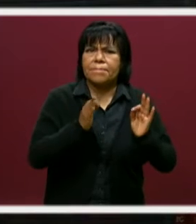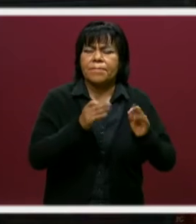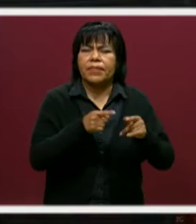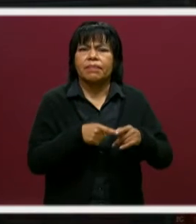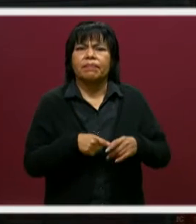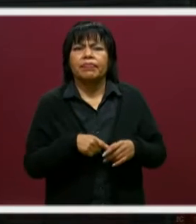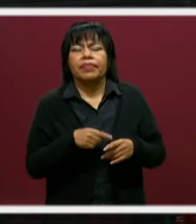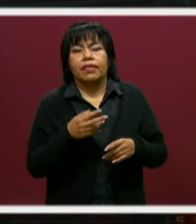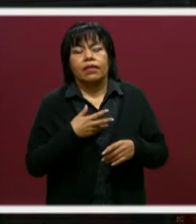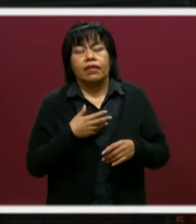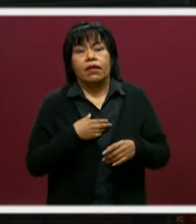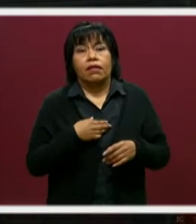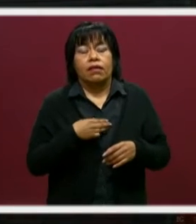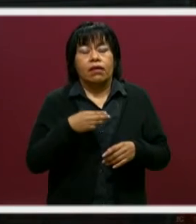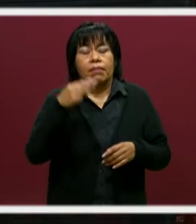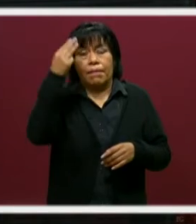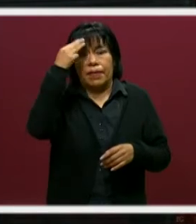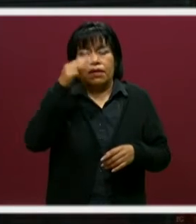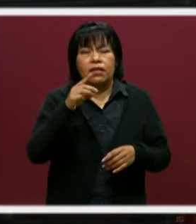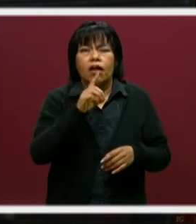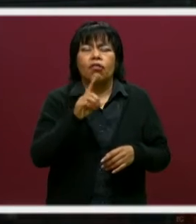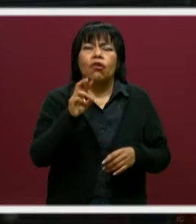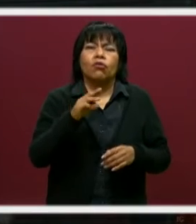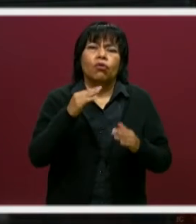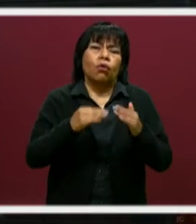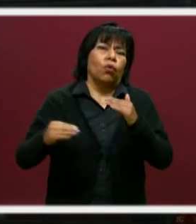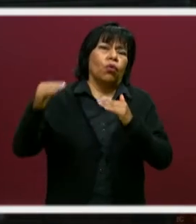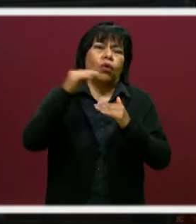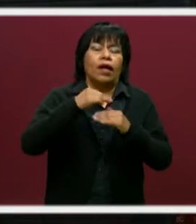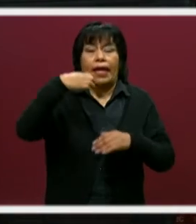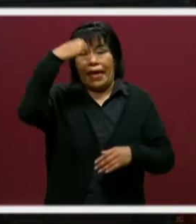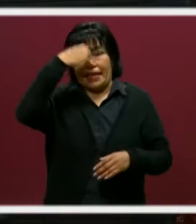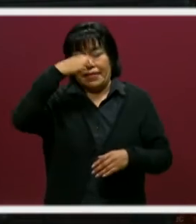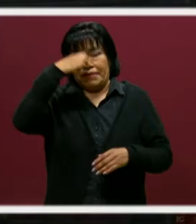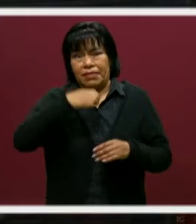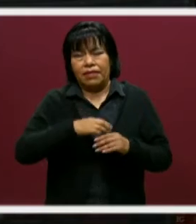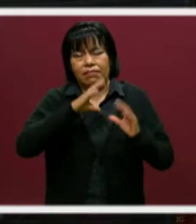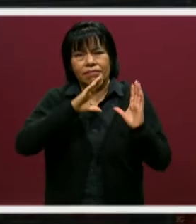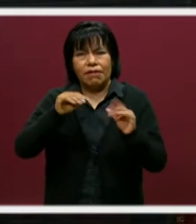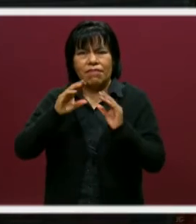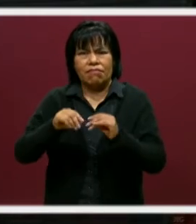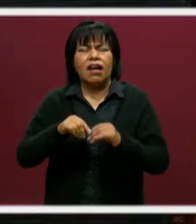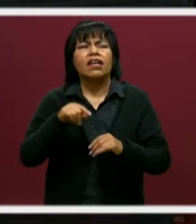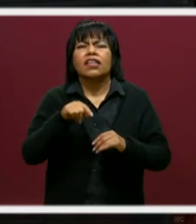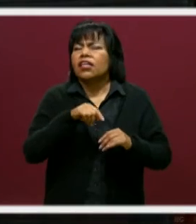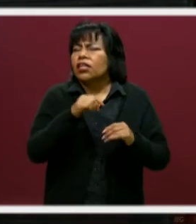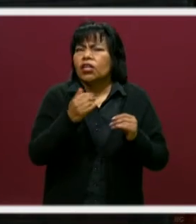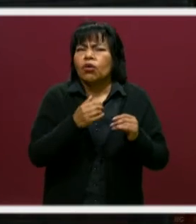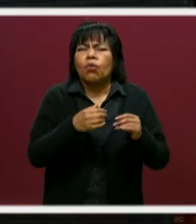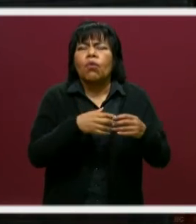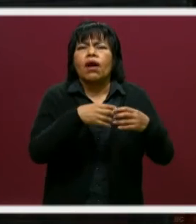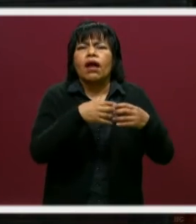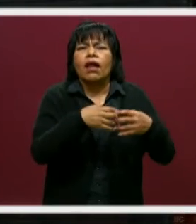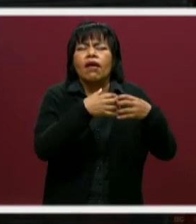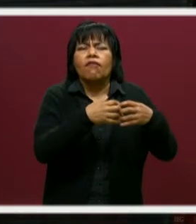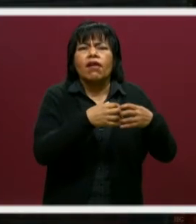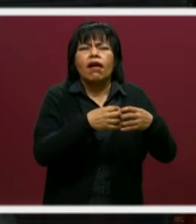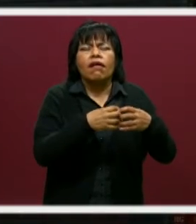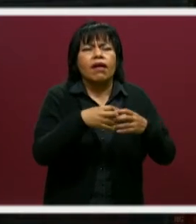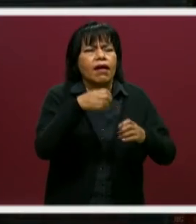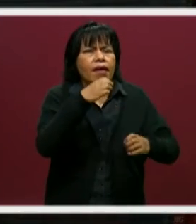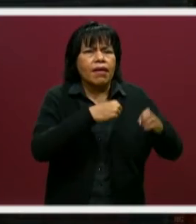tienen maestrías, doctorados, que tienen experiencia académica e industrial y que pueden ser